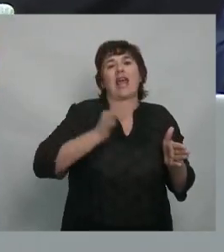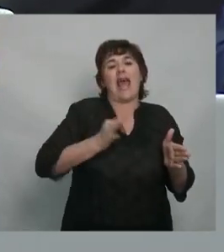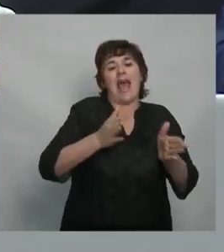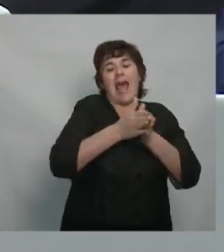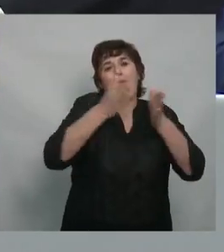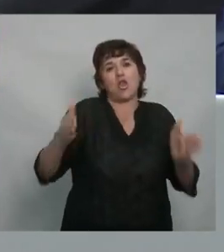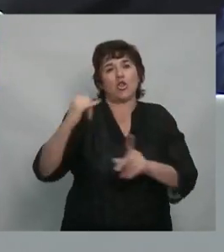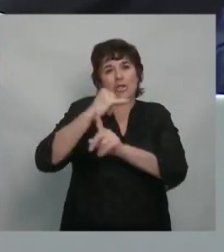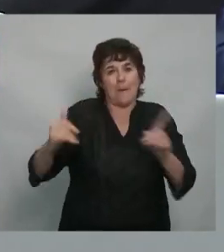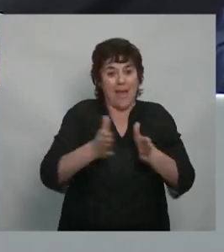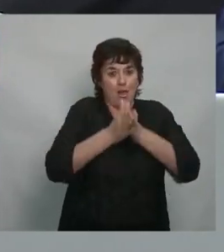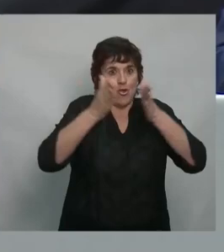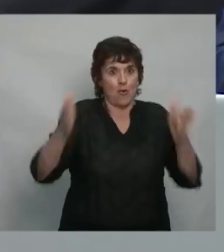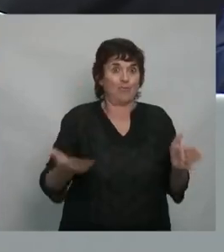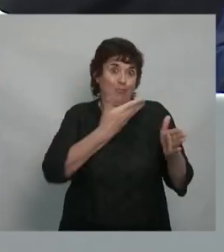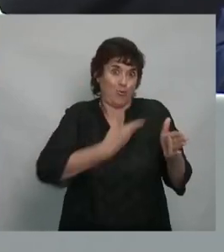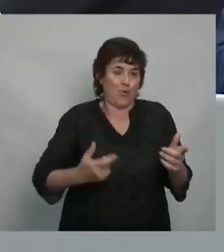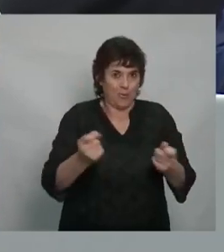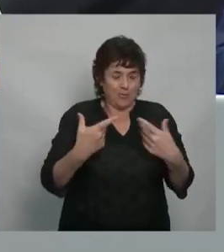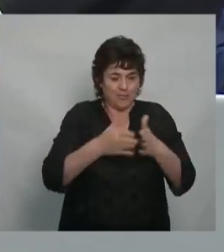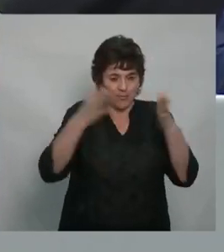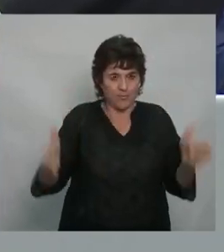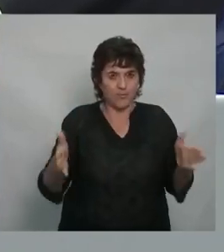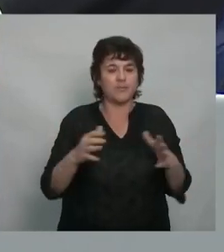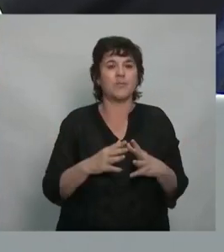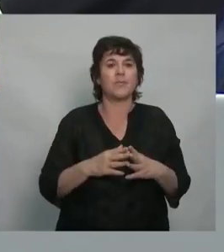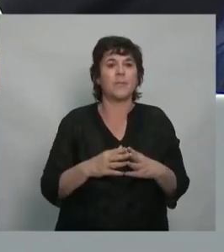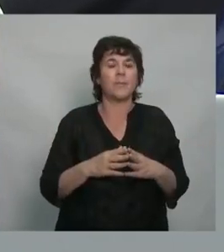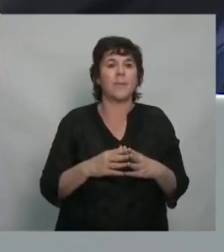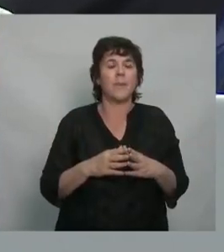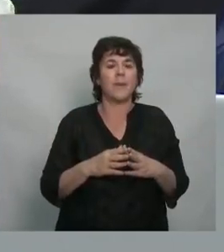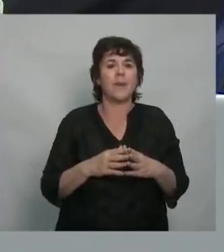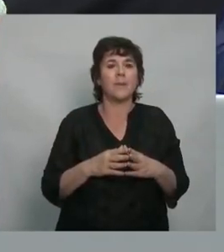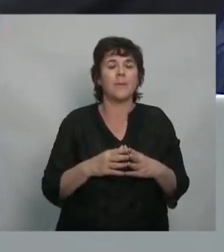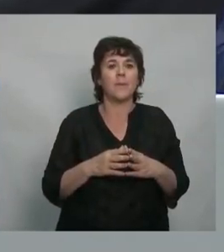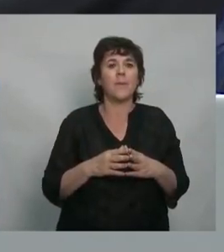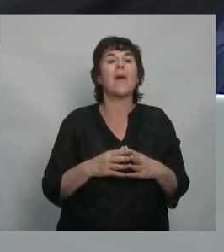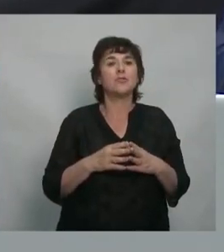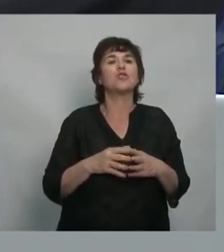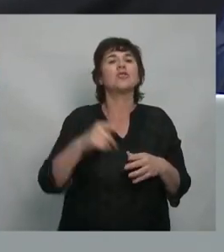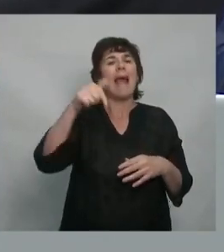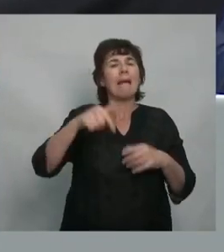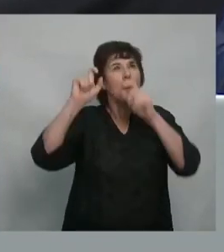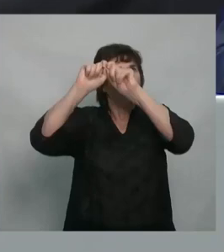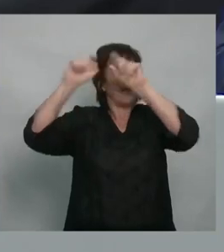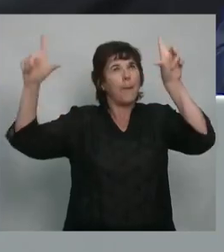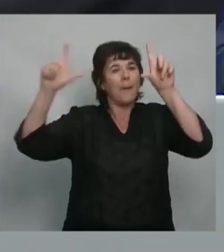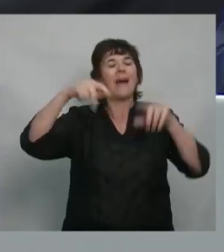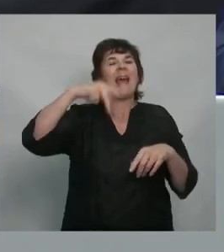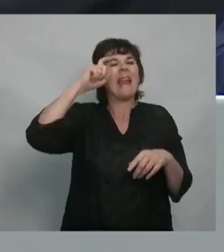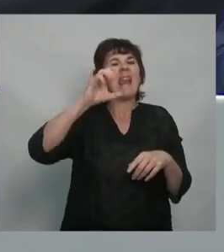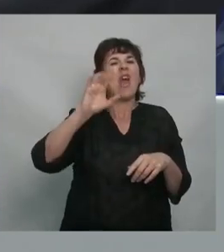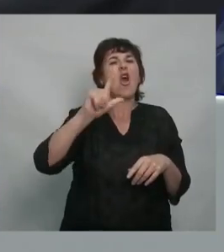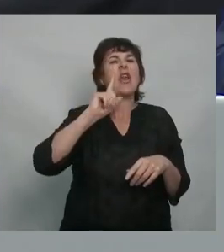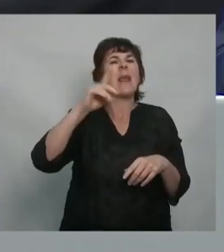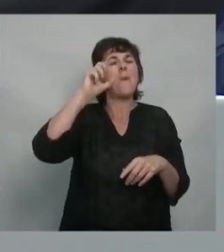Digo entonces que este neoliberalismo ha servido